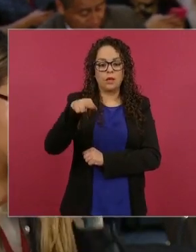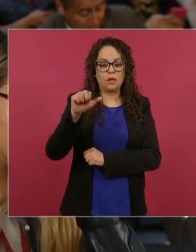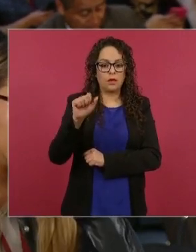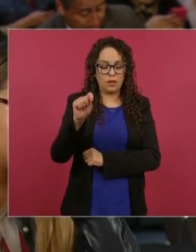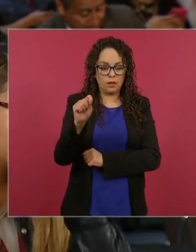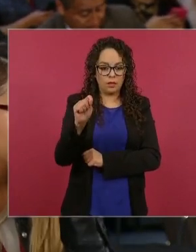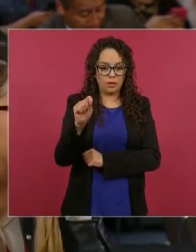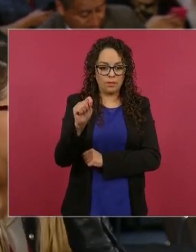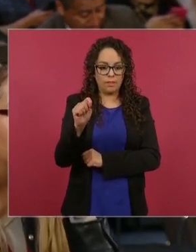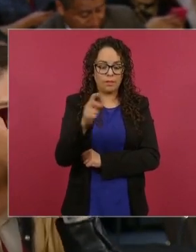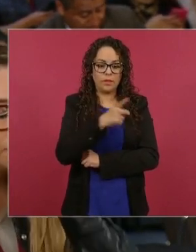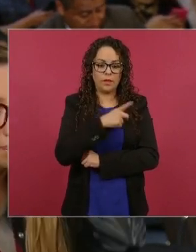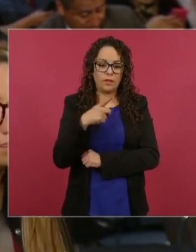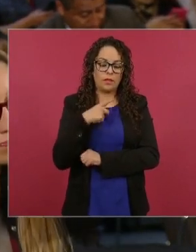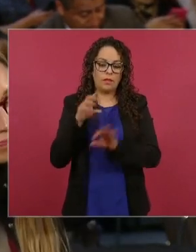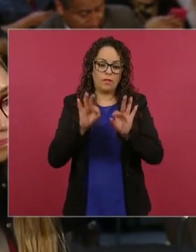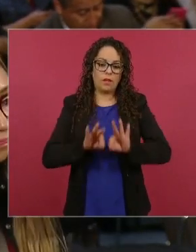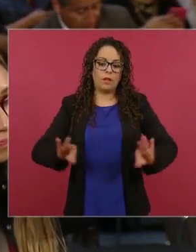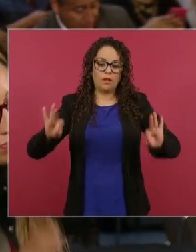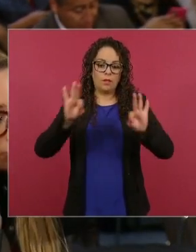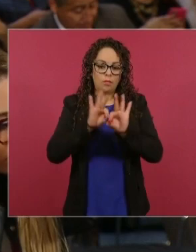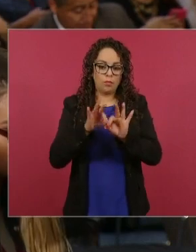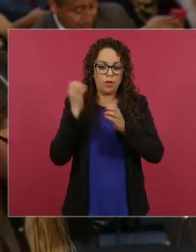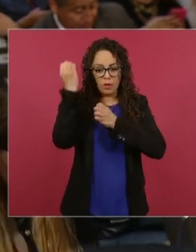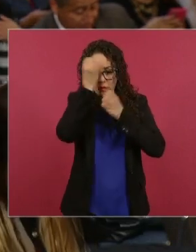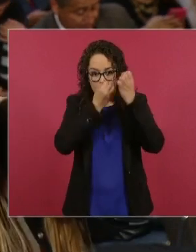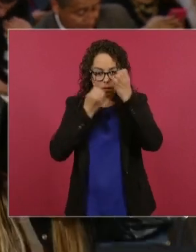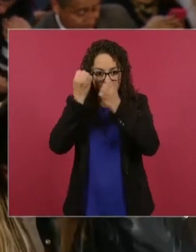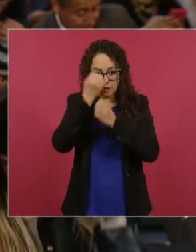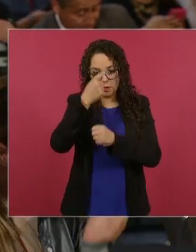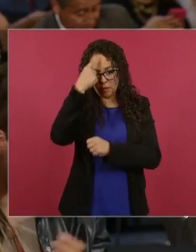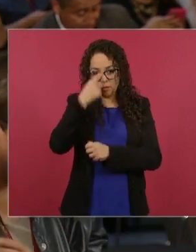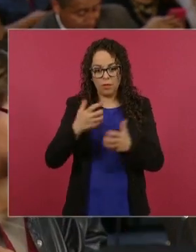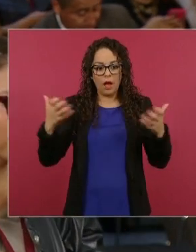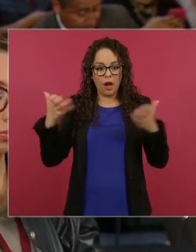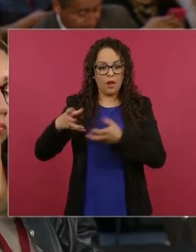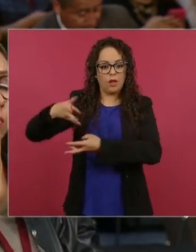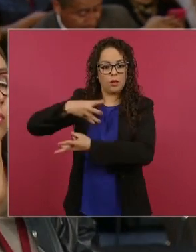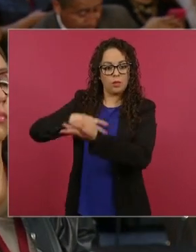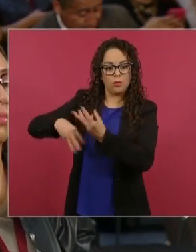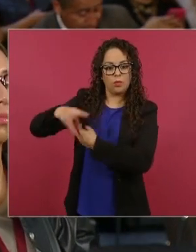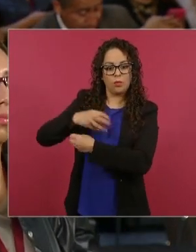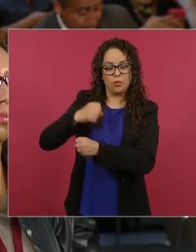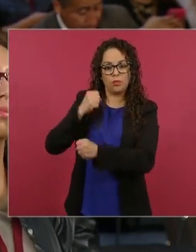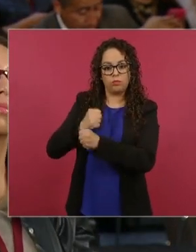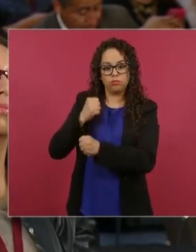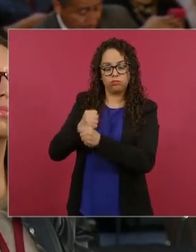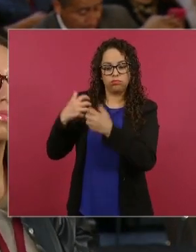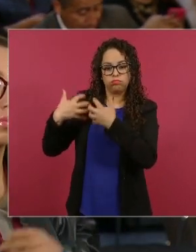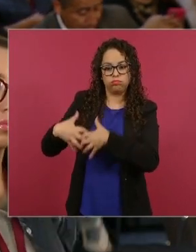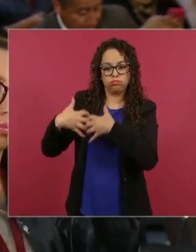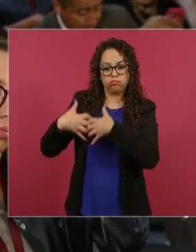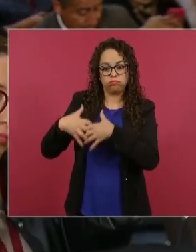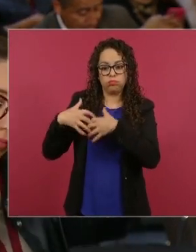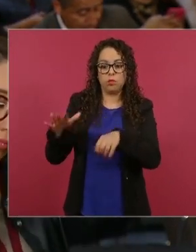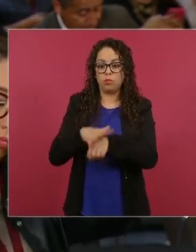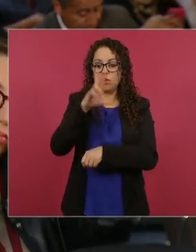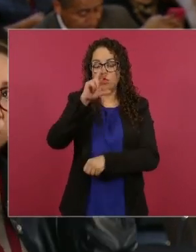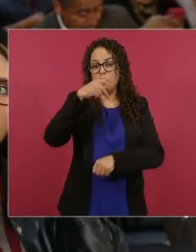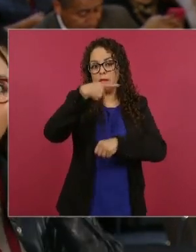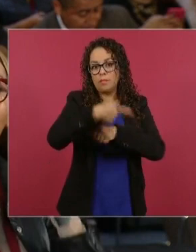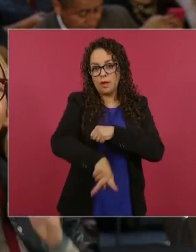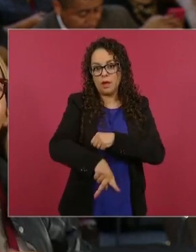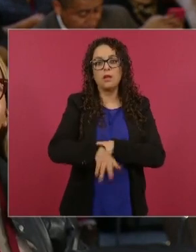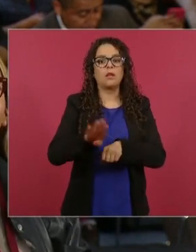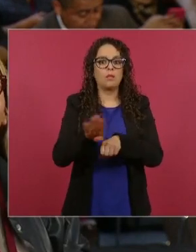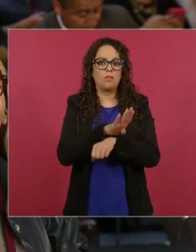considere esta importante actividad de reciclaje convertido catalítico automotriz usado como no peligroso en beneficio del desarrollo del país